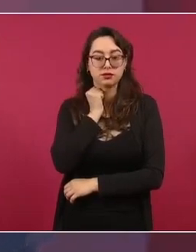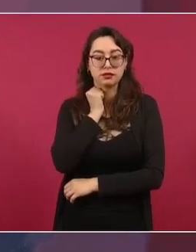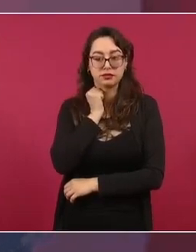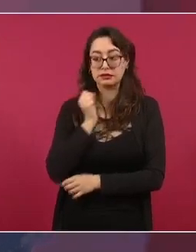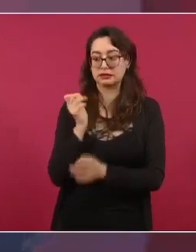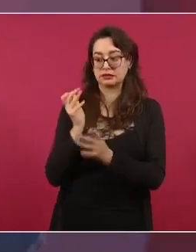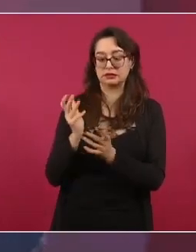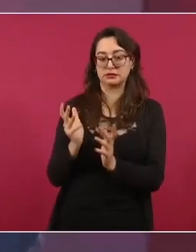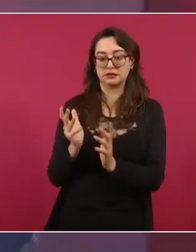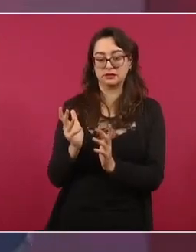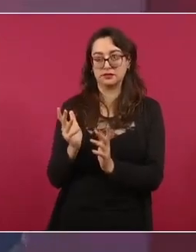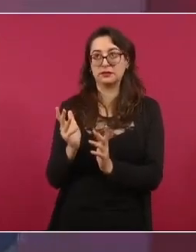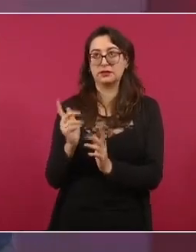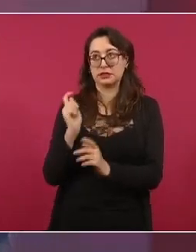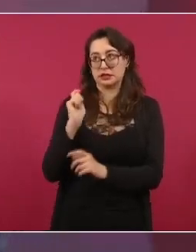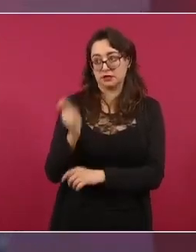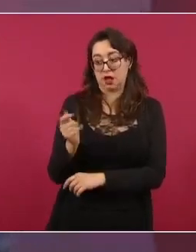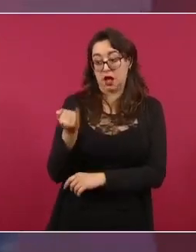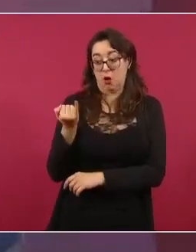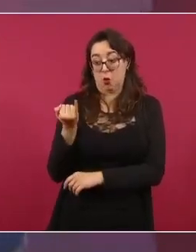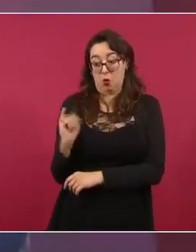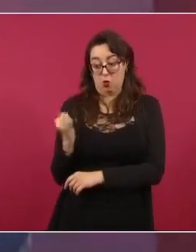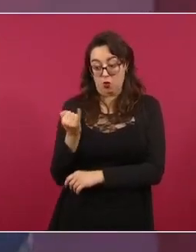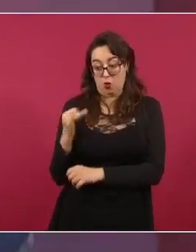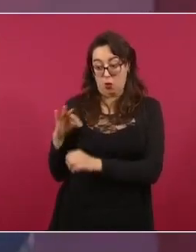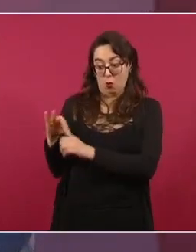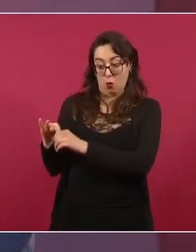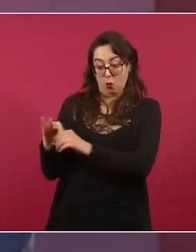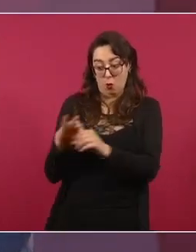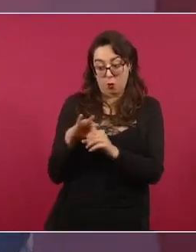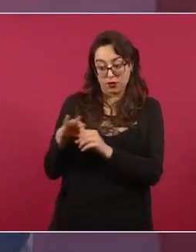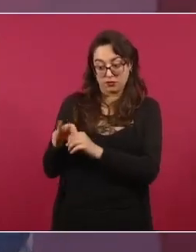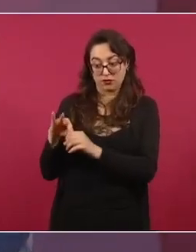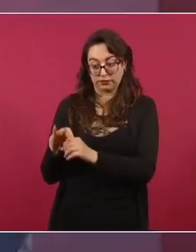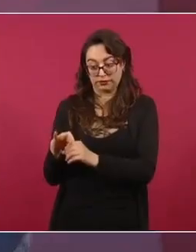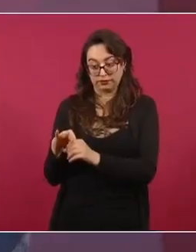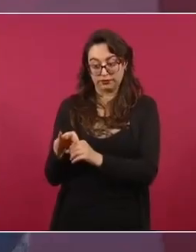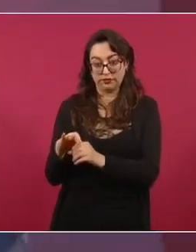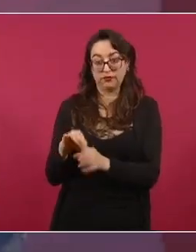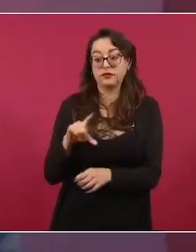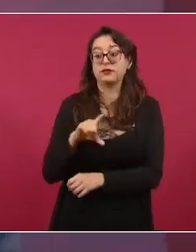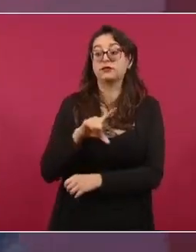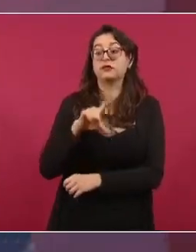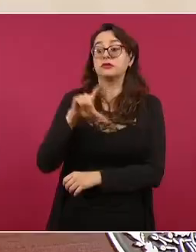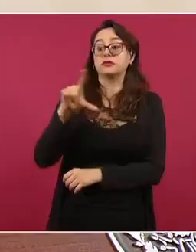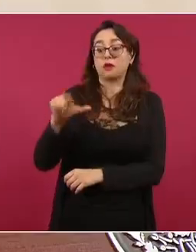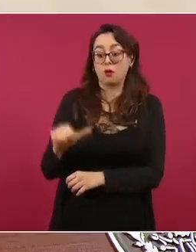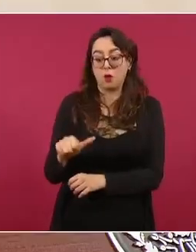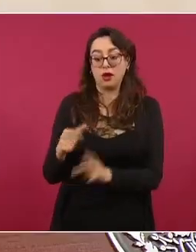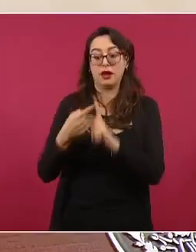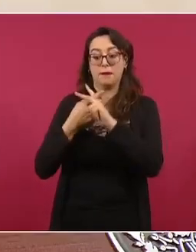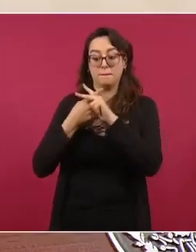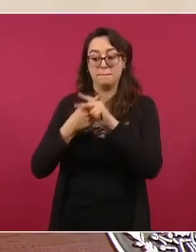Es decir, va a entrar la nueva legislatura,